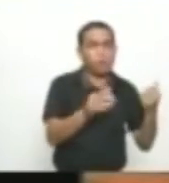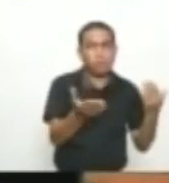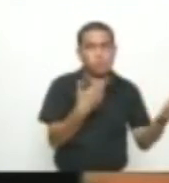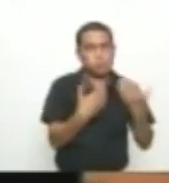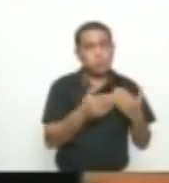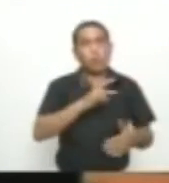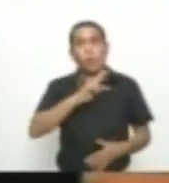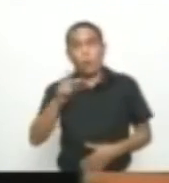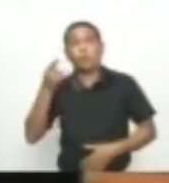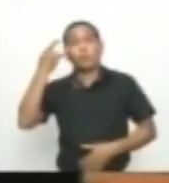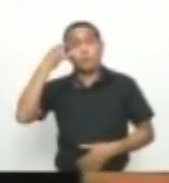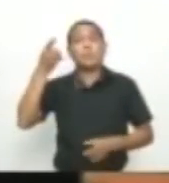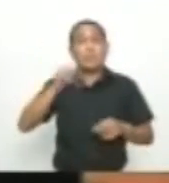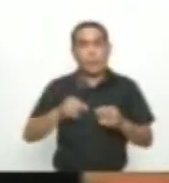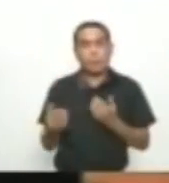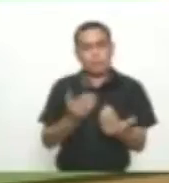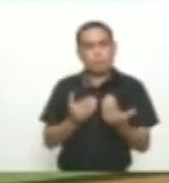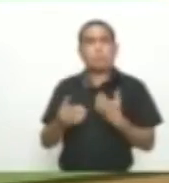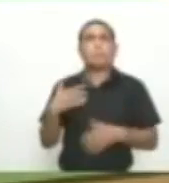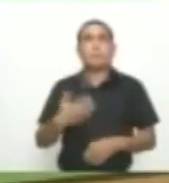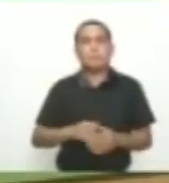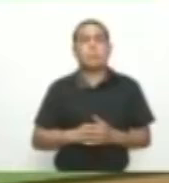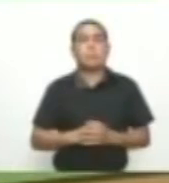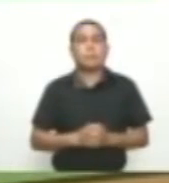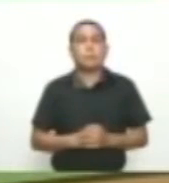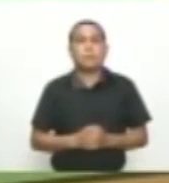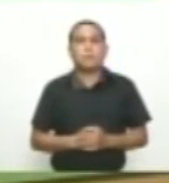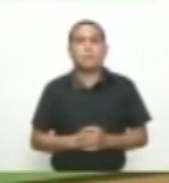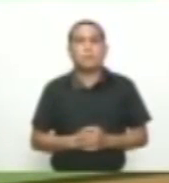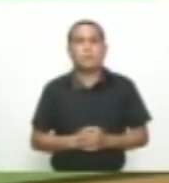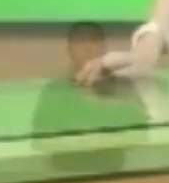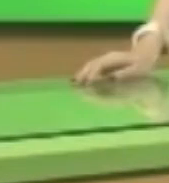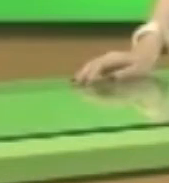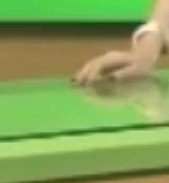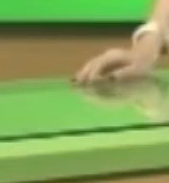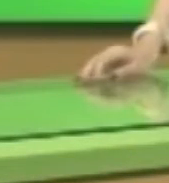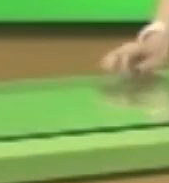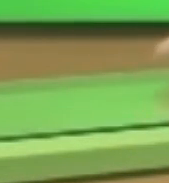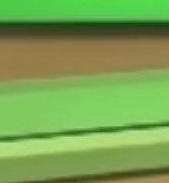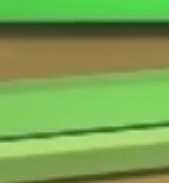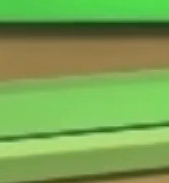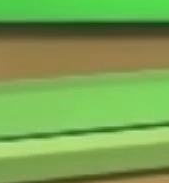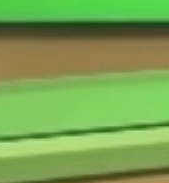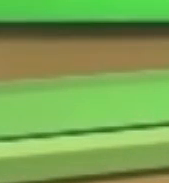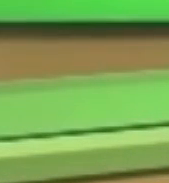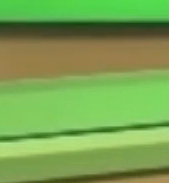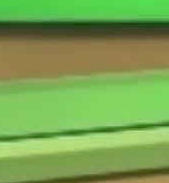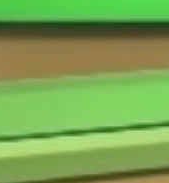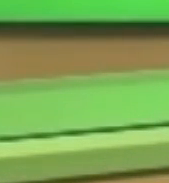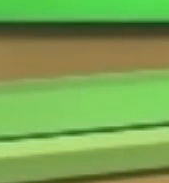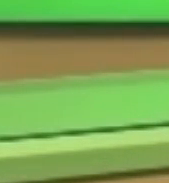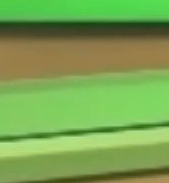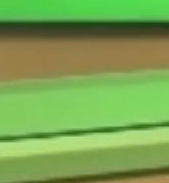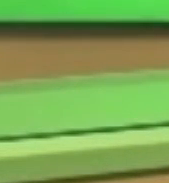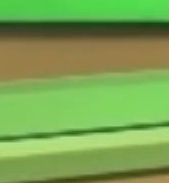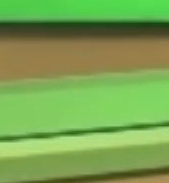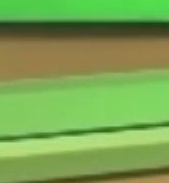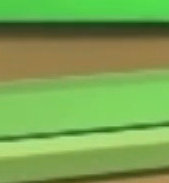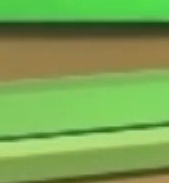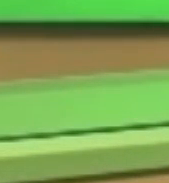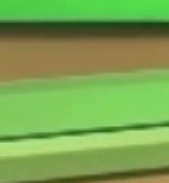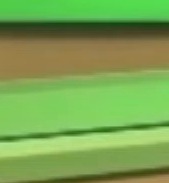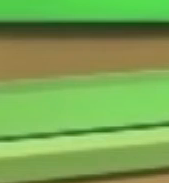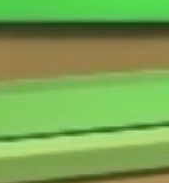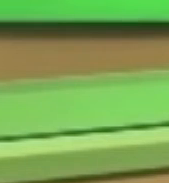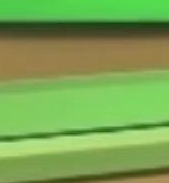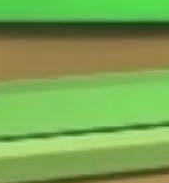expresidente Álvaro Uribe Vélez Barranquillero En la jugada Paga predial Y sin falta Aprovecha el 5% De descuentos Y paga su impuesto 2017